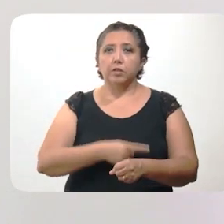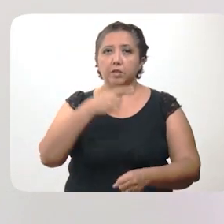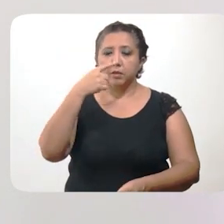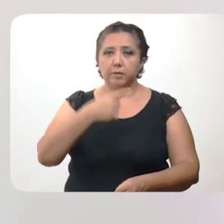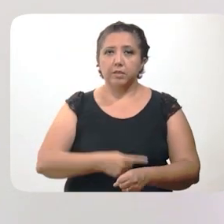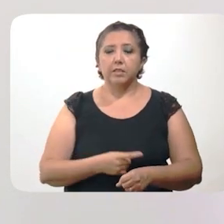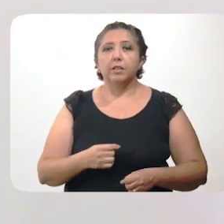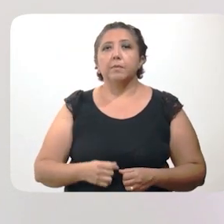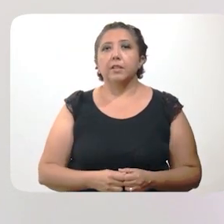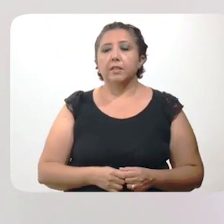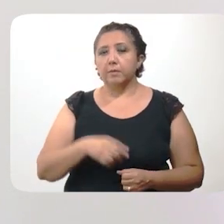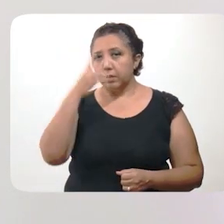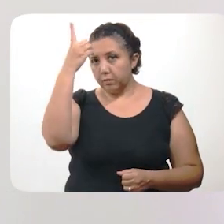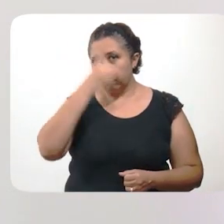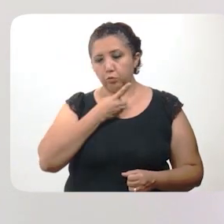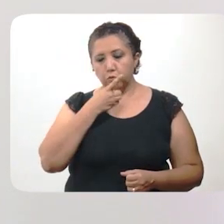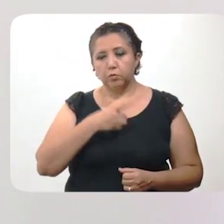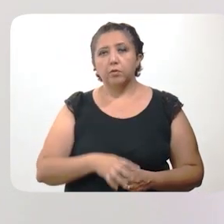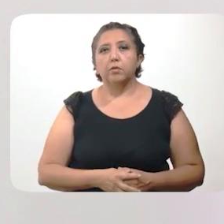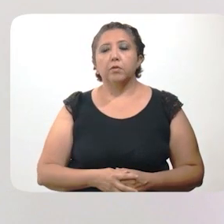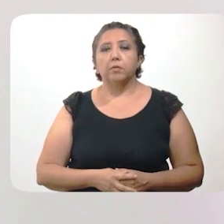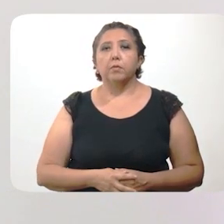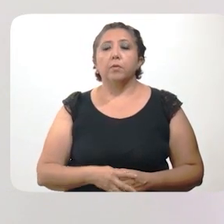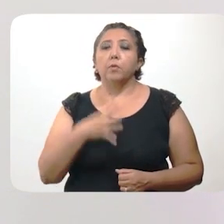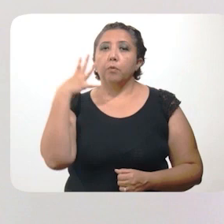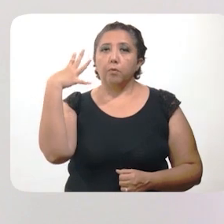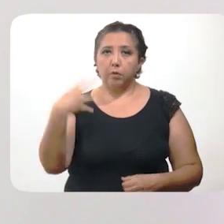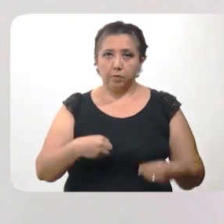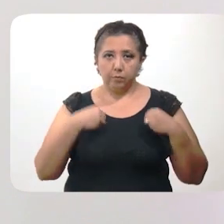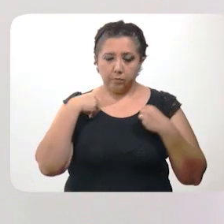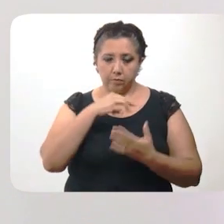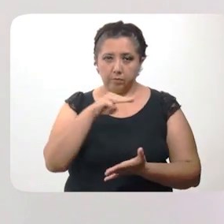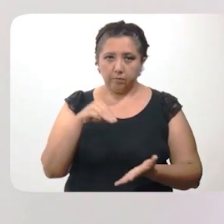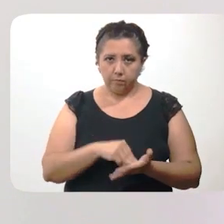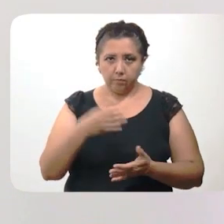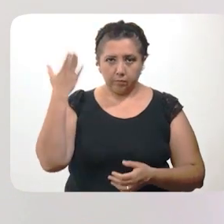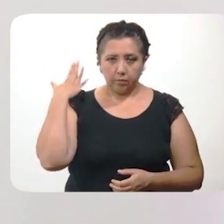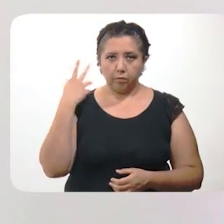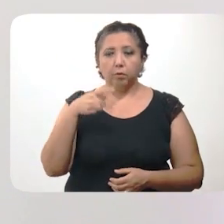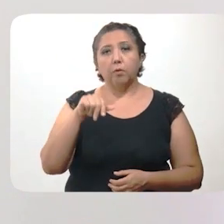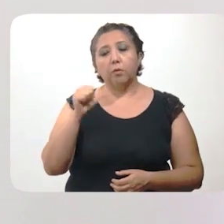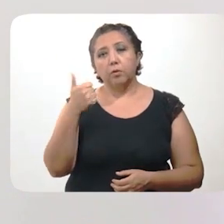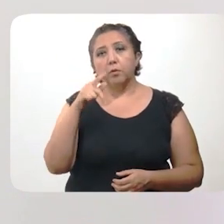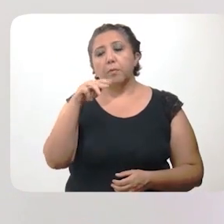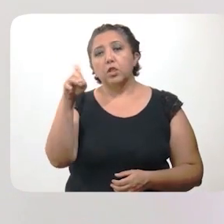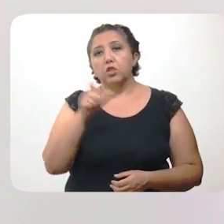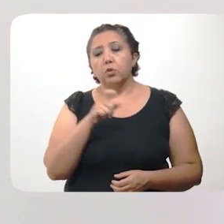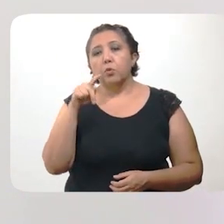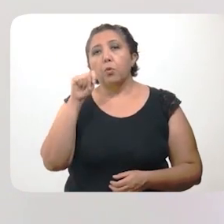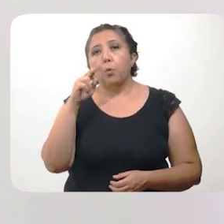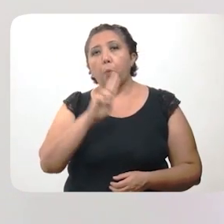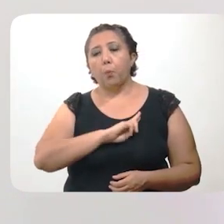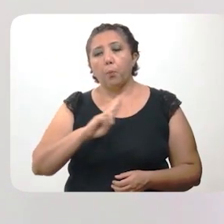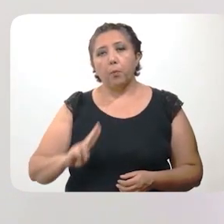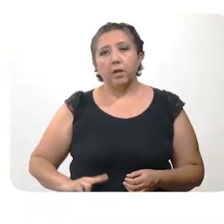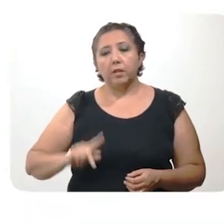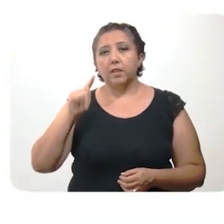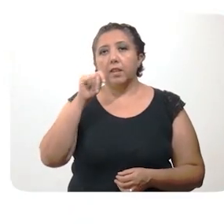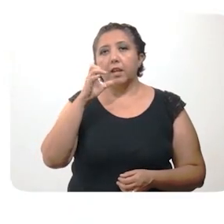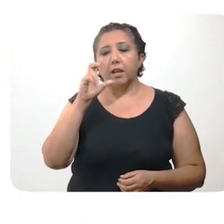fueron hipertensión arterial sistémica y diabetes mellitus. Cuatro residían en Mérida, uno en Mashkanú, uno en Umán y uno en Tecantó.